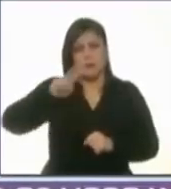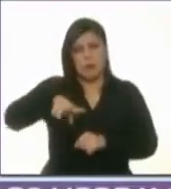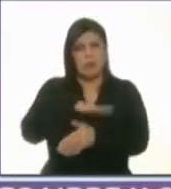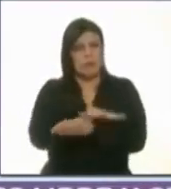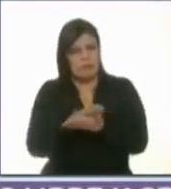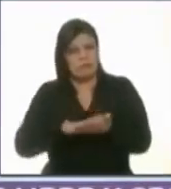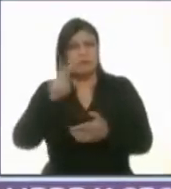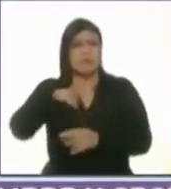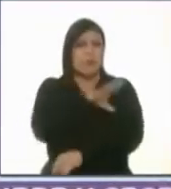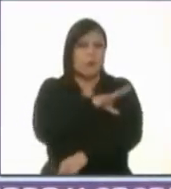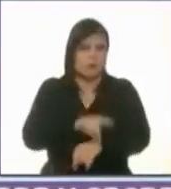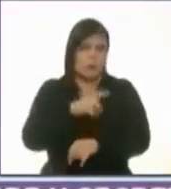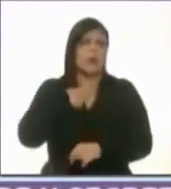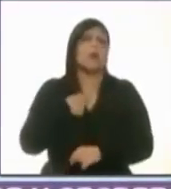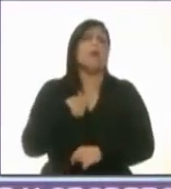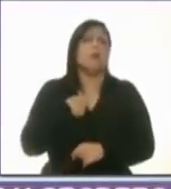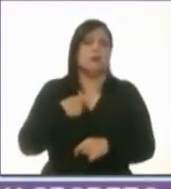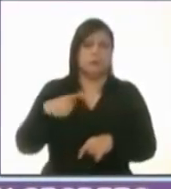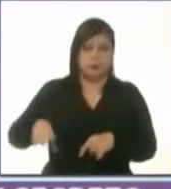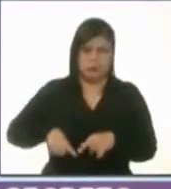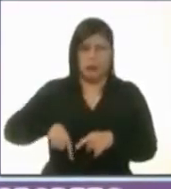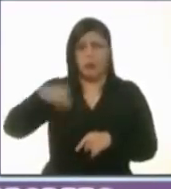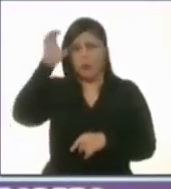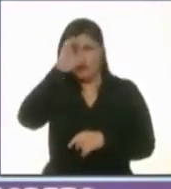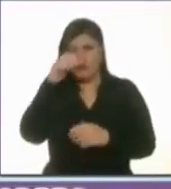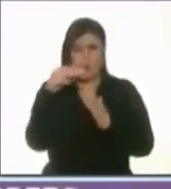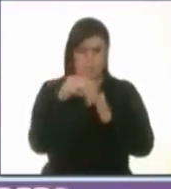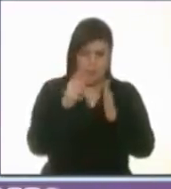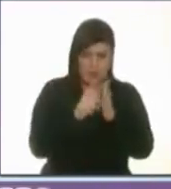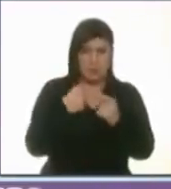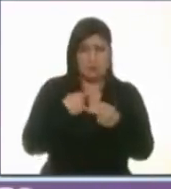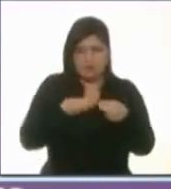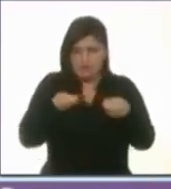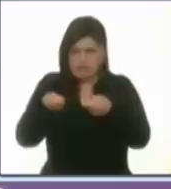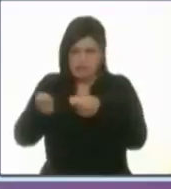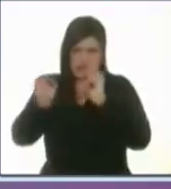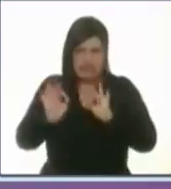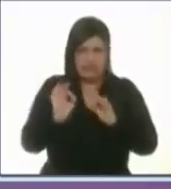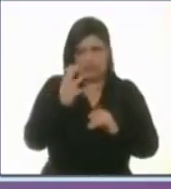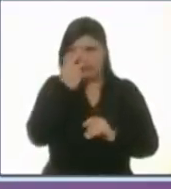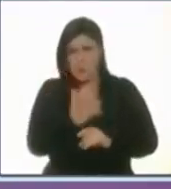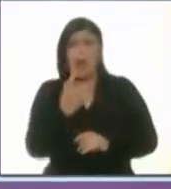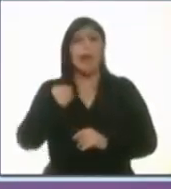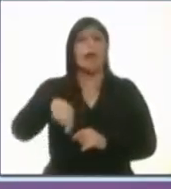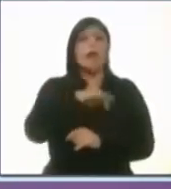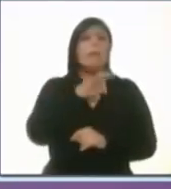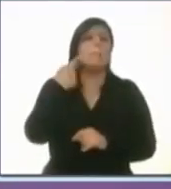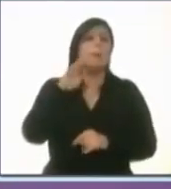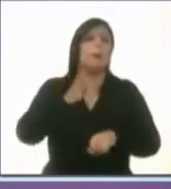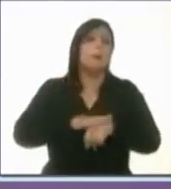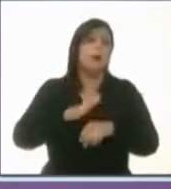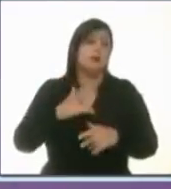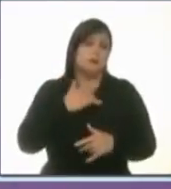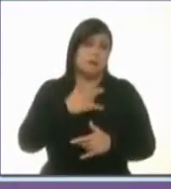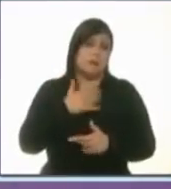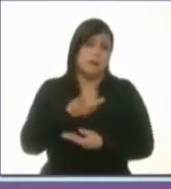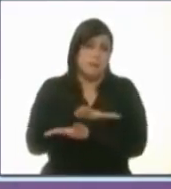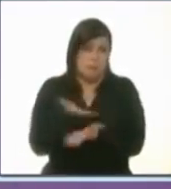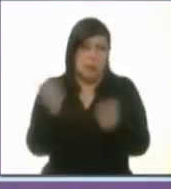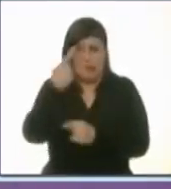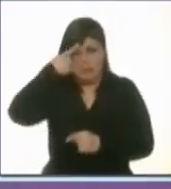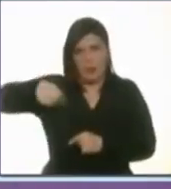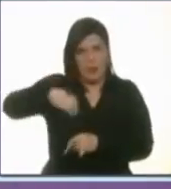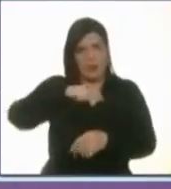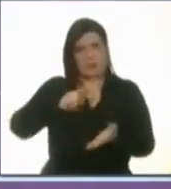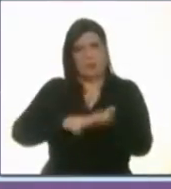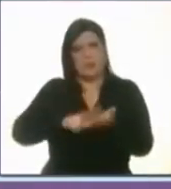Voy a gobernar como científica con método con disciplina pero sobre todo con mucha entrega a la gente con